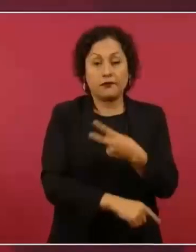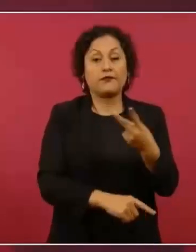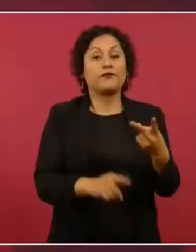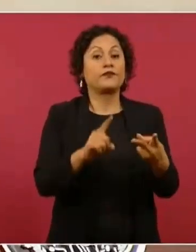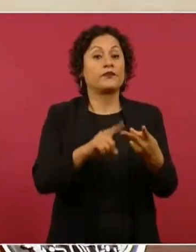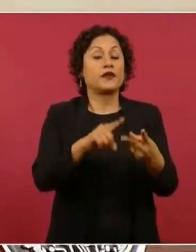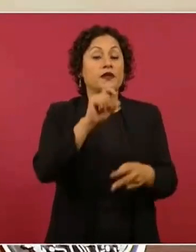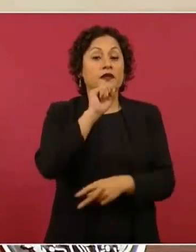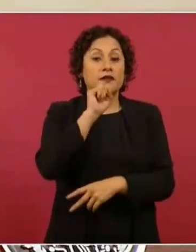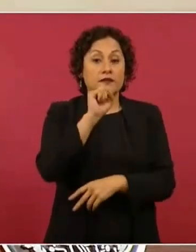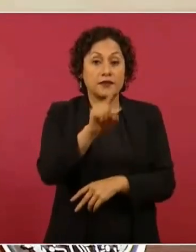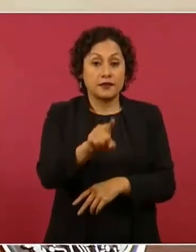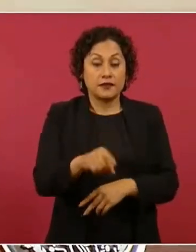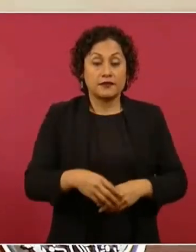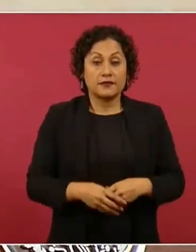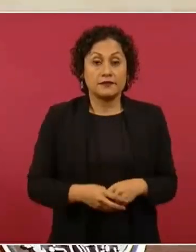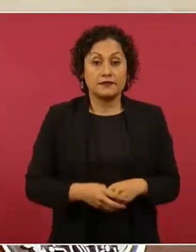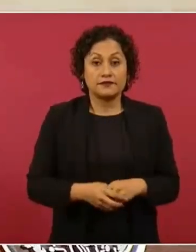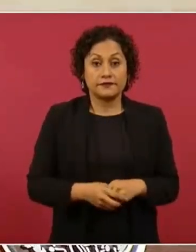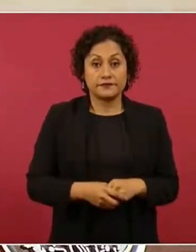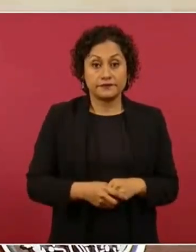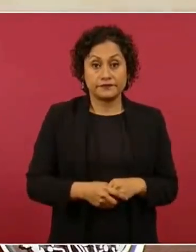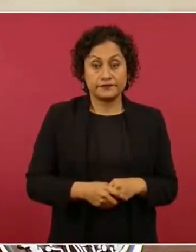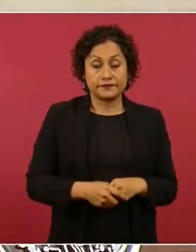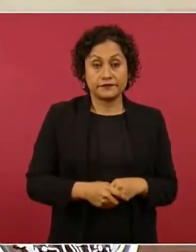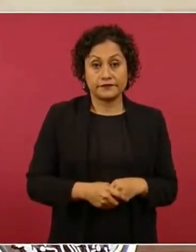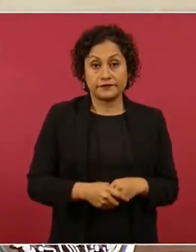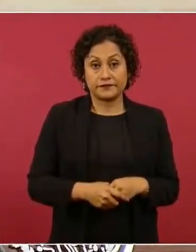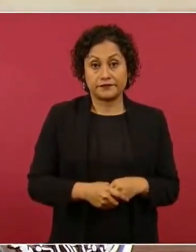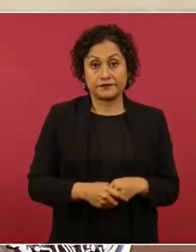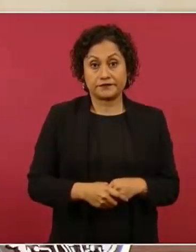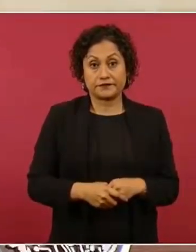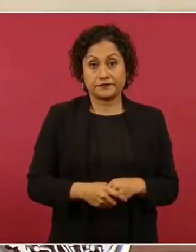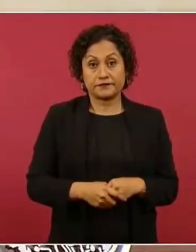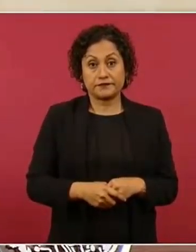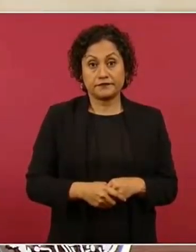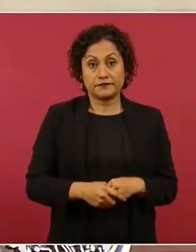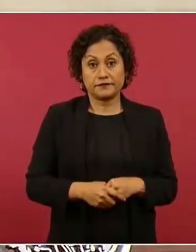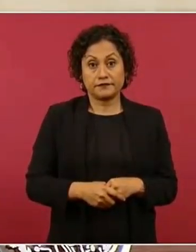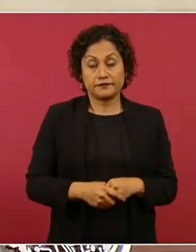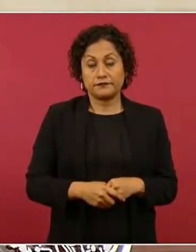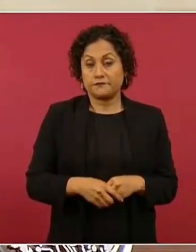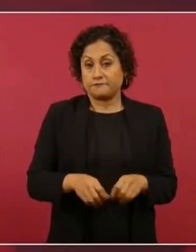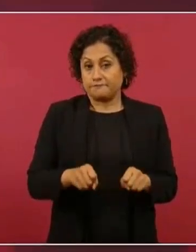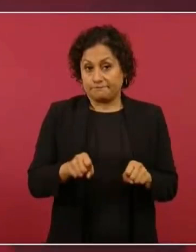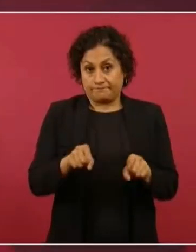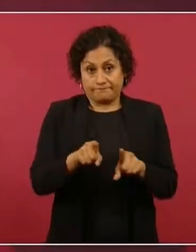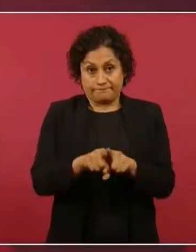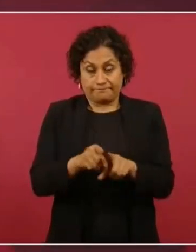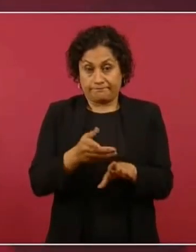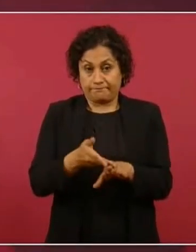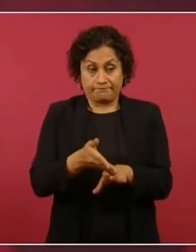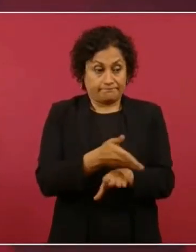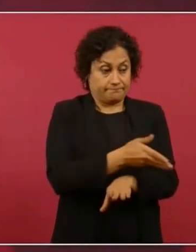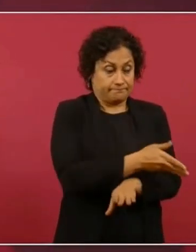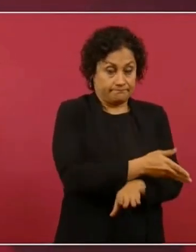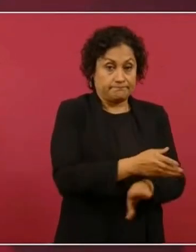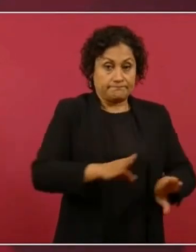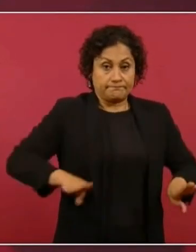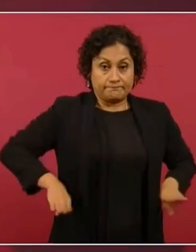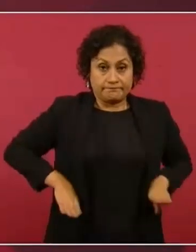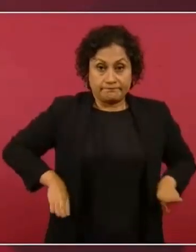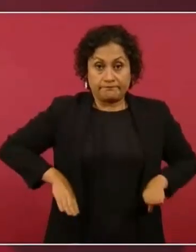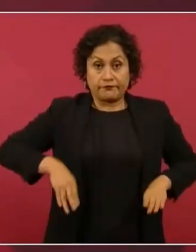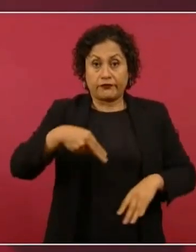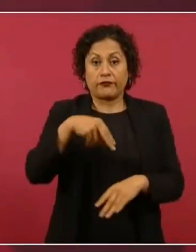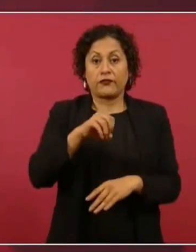asunto, otra herencia del régimen neoliberal